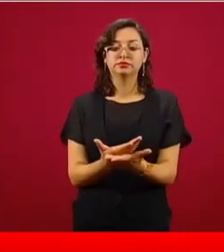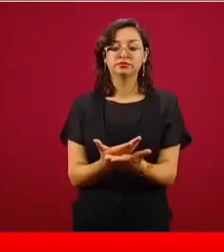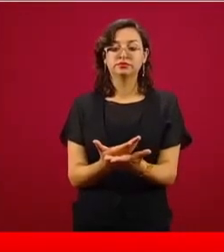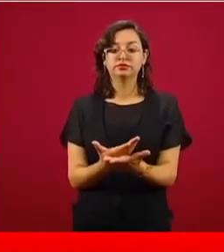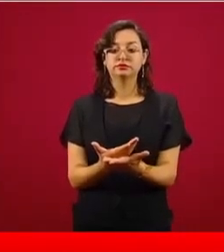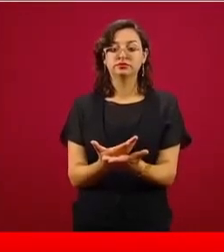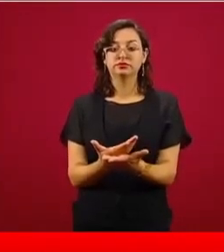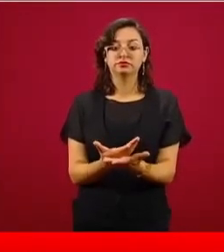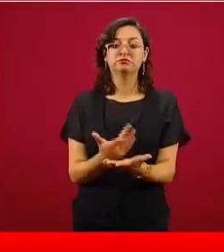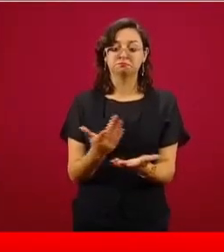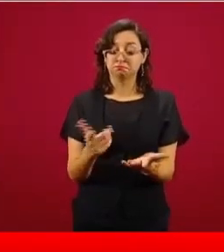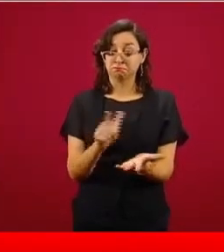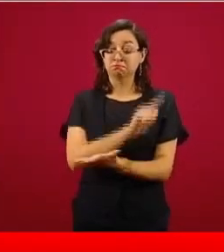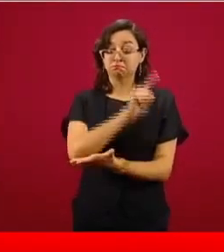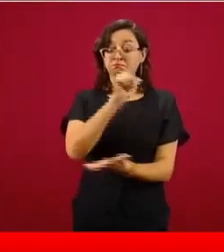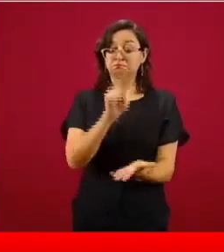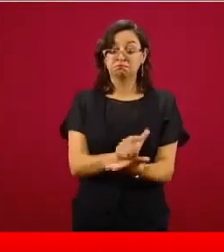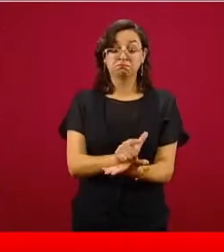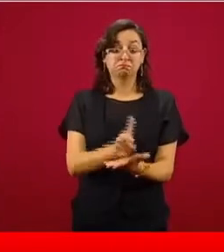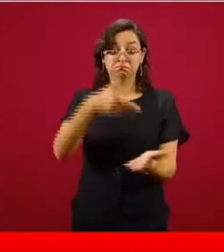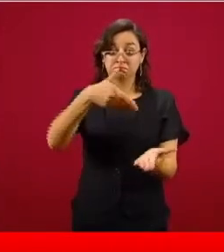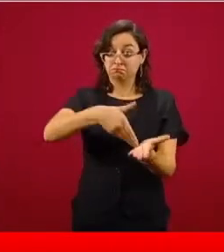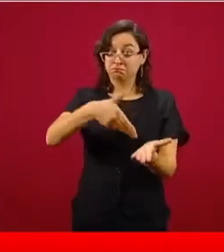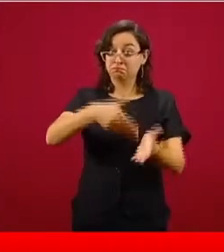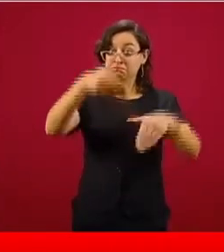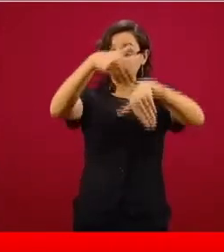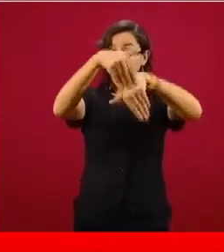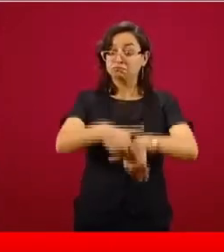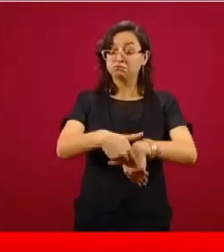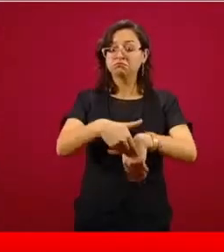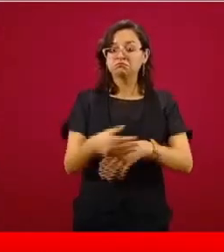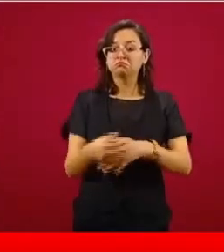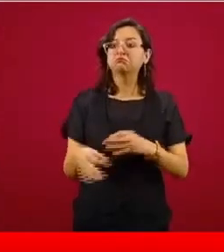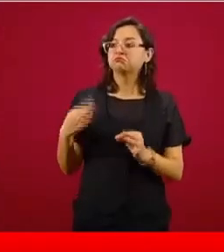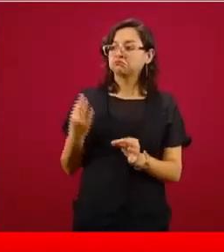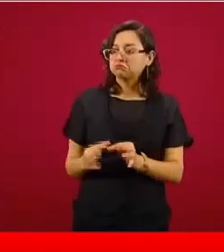legal está dando resultados.